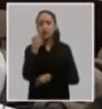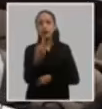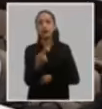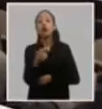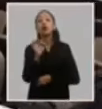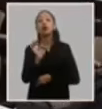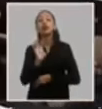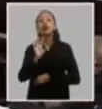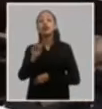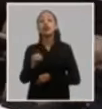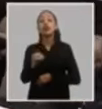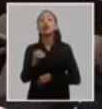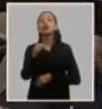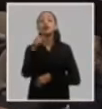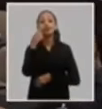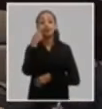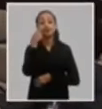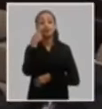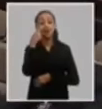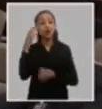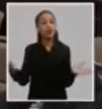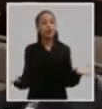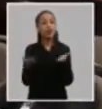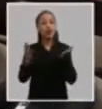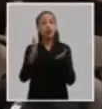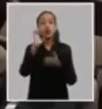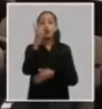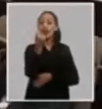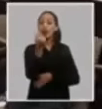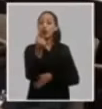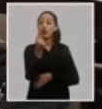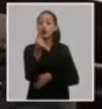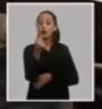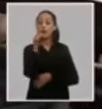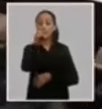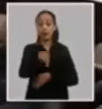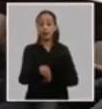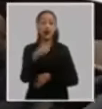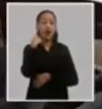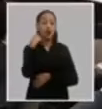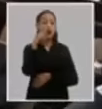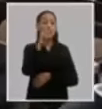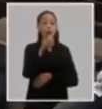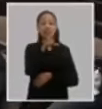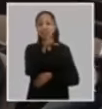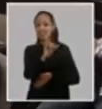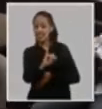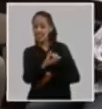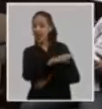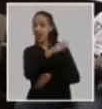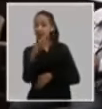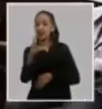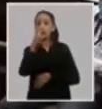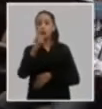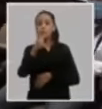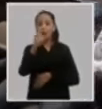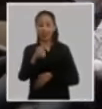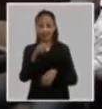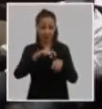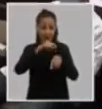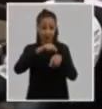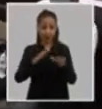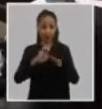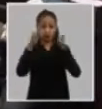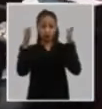cuenta lo expresado en la reseña de la evolución de la economía del quinquenio dos mil dieciséis dos mil veinte presentado el octavo